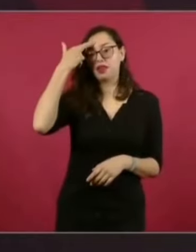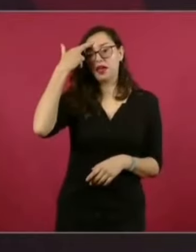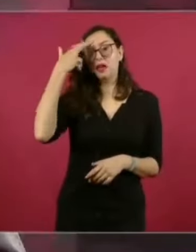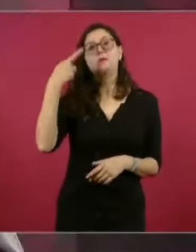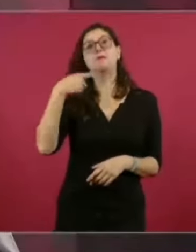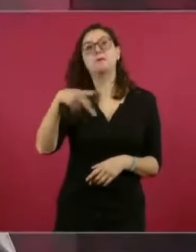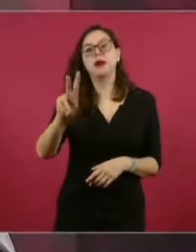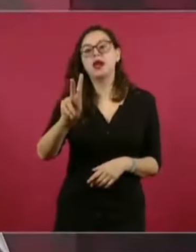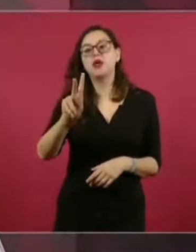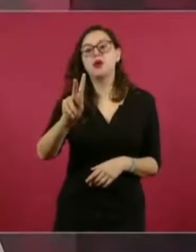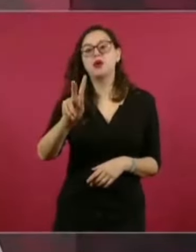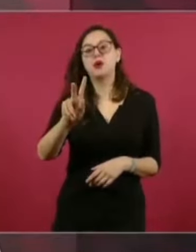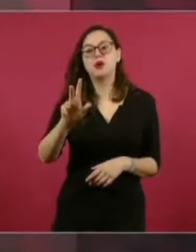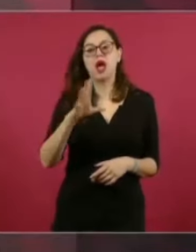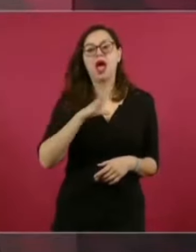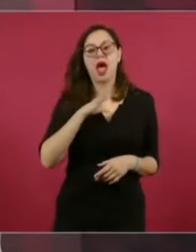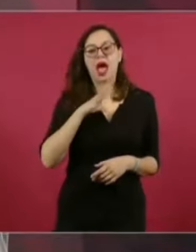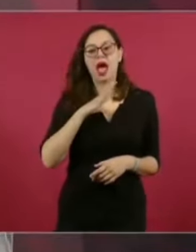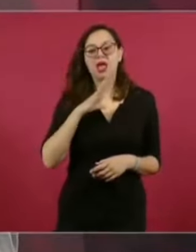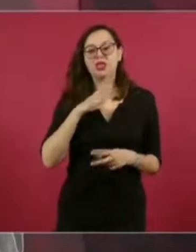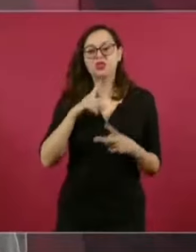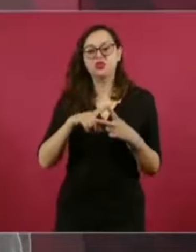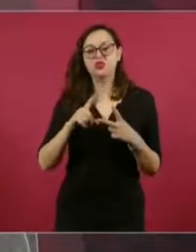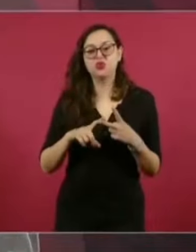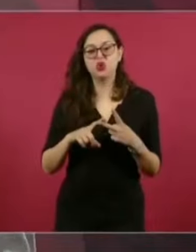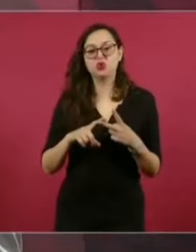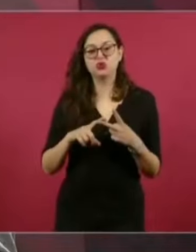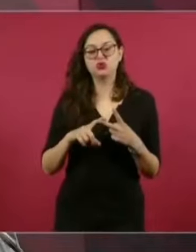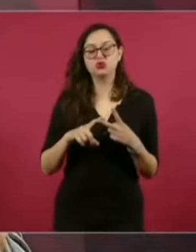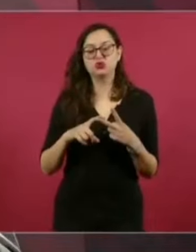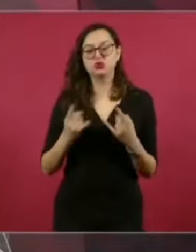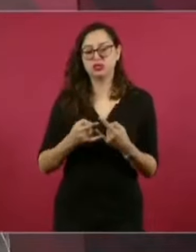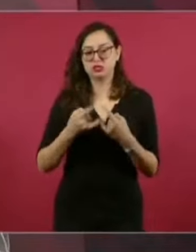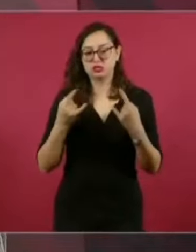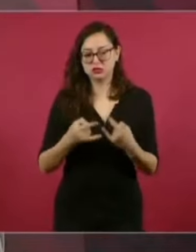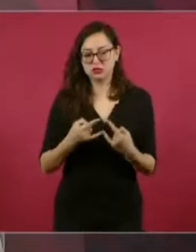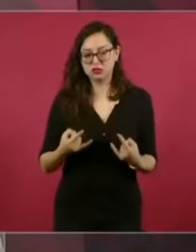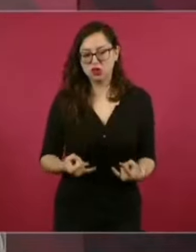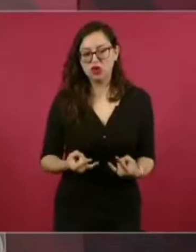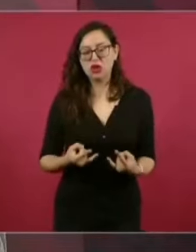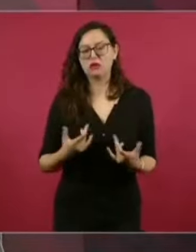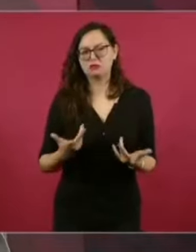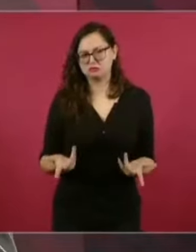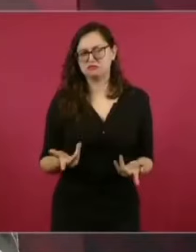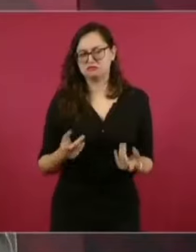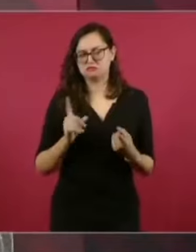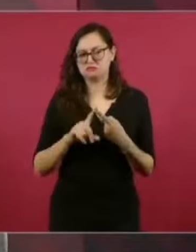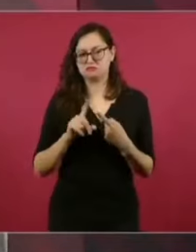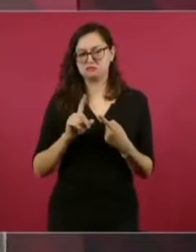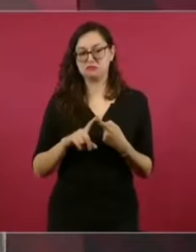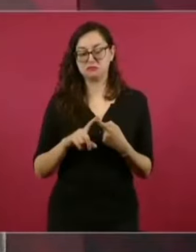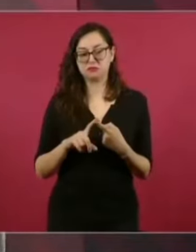si se acuerdan de dos hechos que son públicos. Uno,